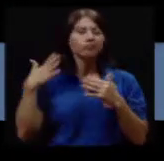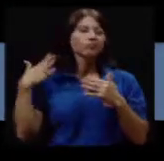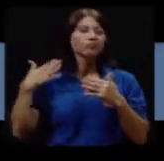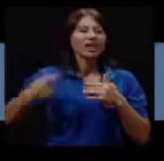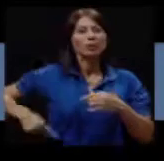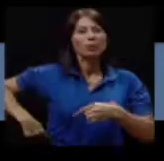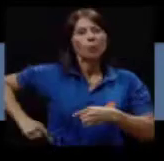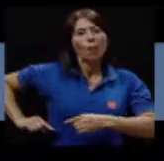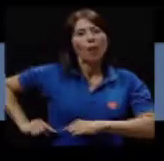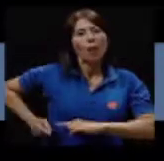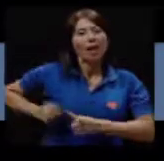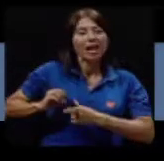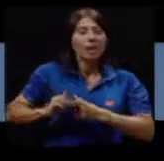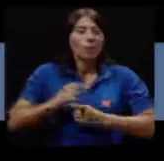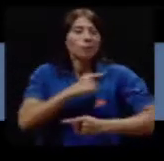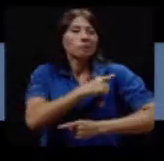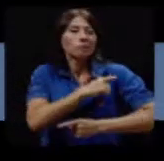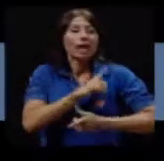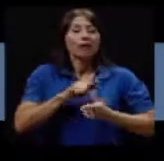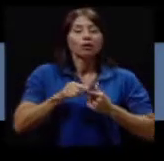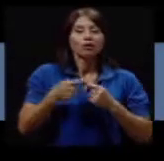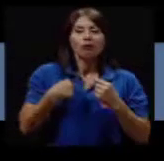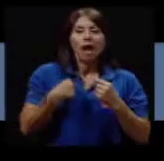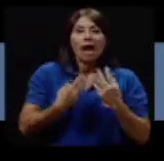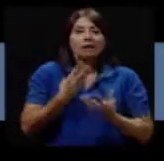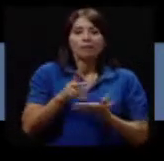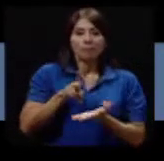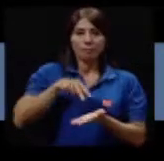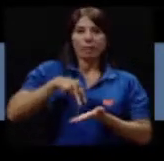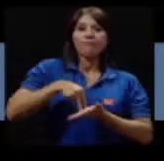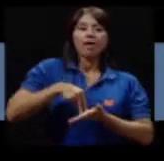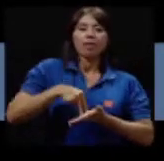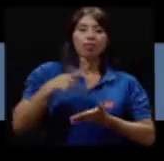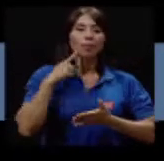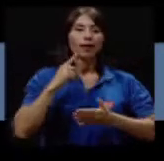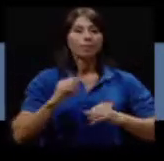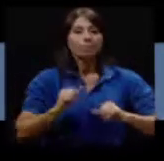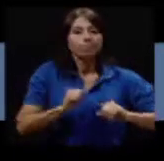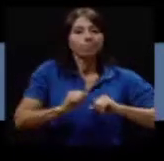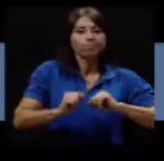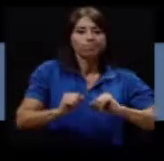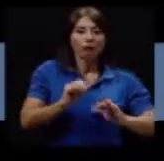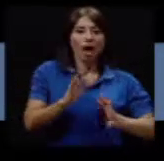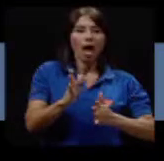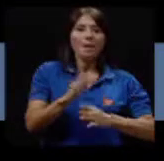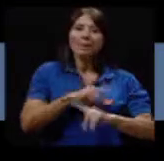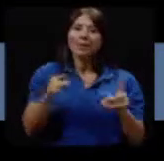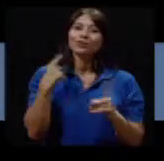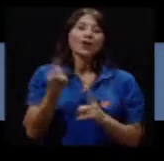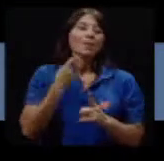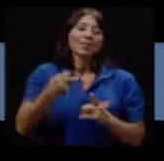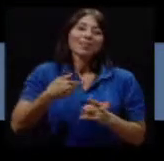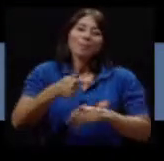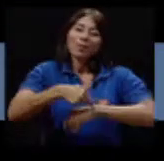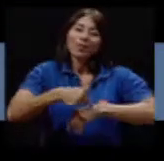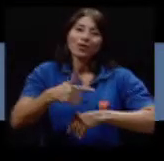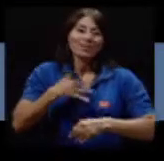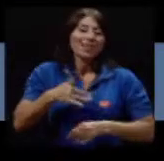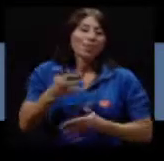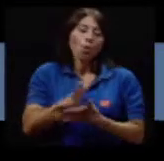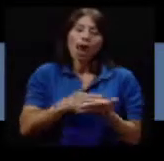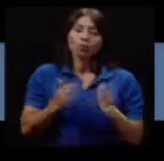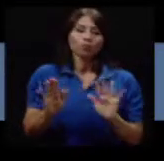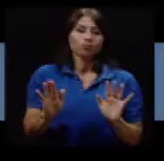alguna molestia en la cintura o en algún caso entonces me levanto un ratito para hacer alguna movilidad pero solo cuando la siento